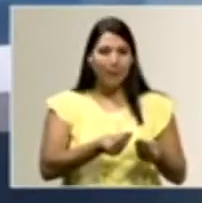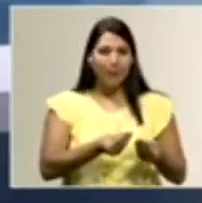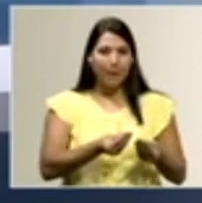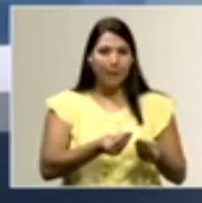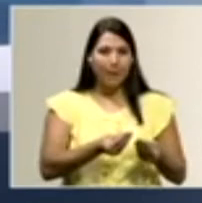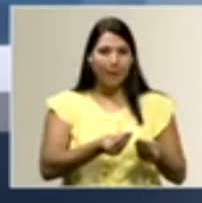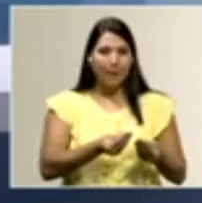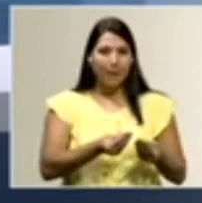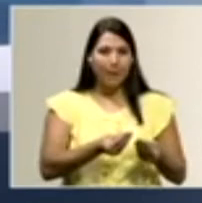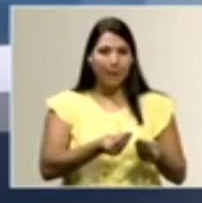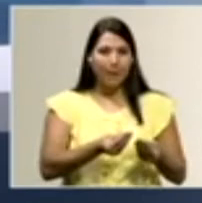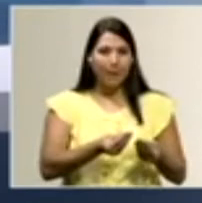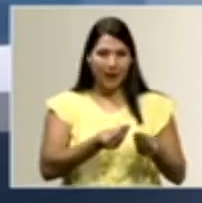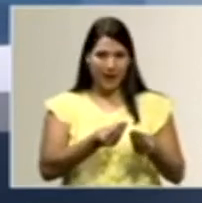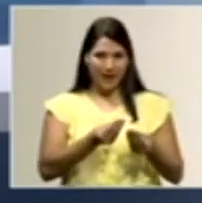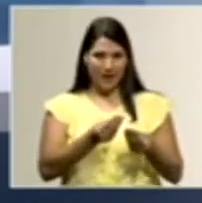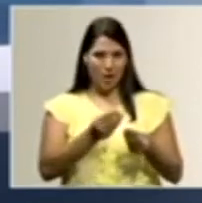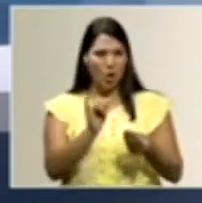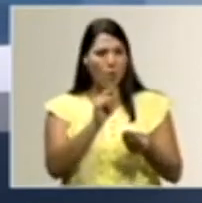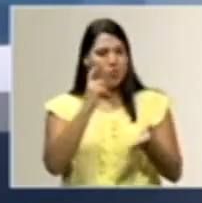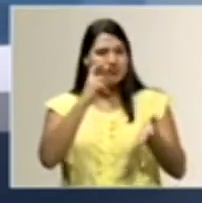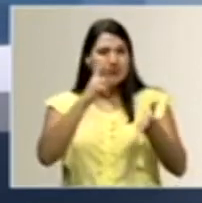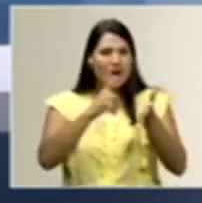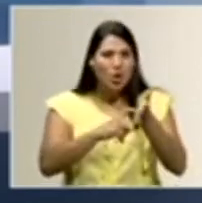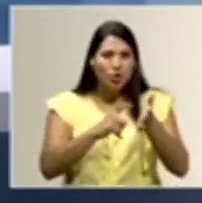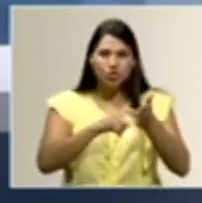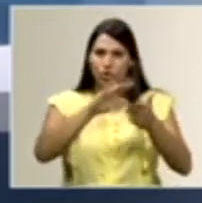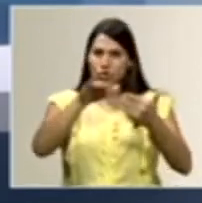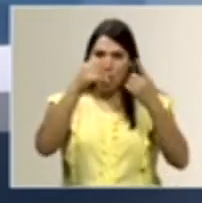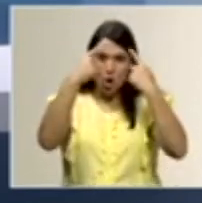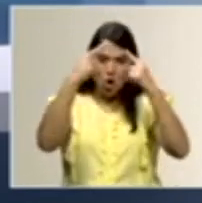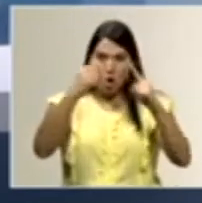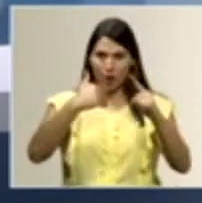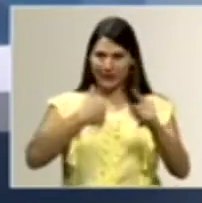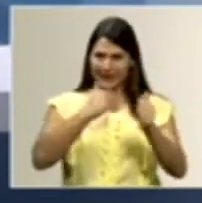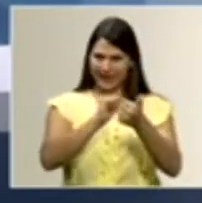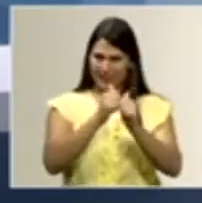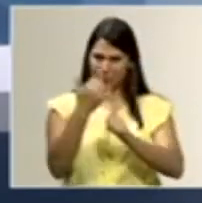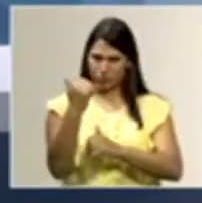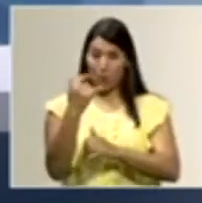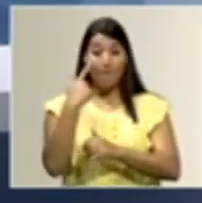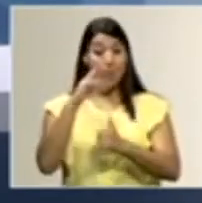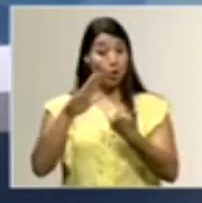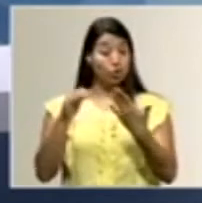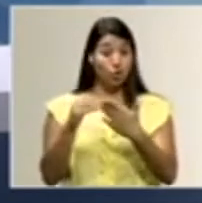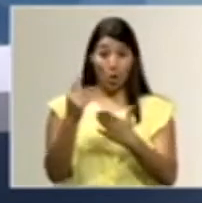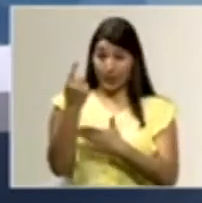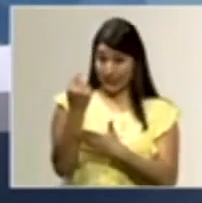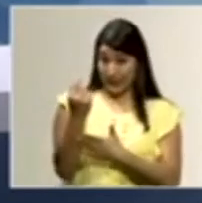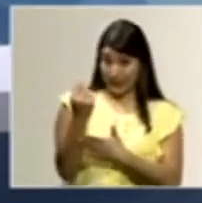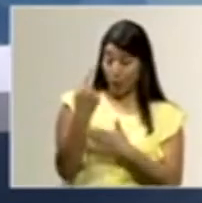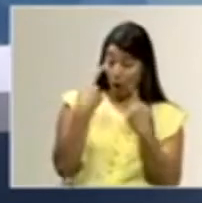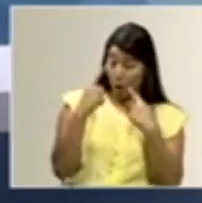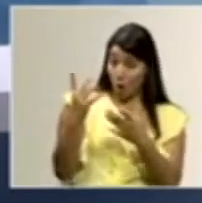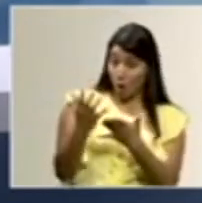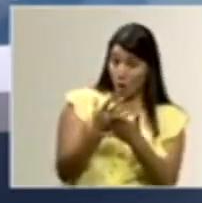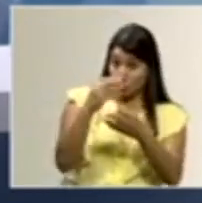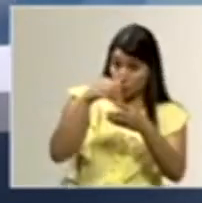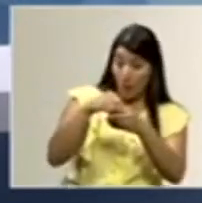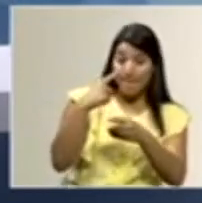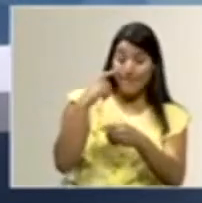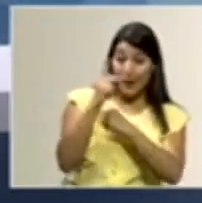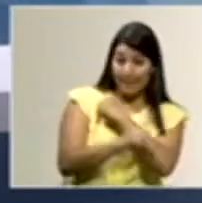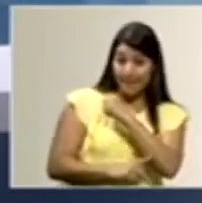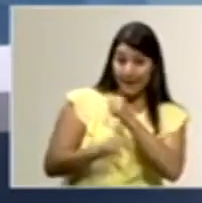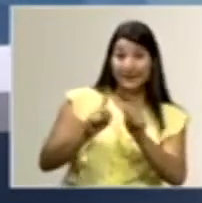reconocimiento y el honor que merece, no solo por los millones que entra a través de turismo, sino también por las buenas y